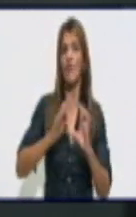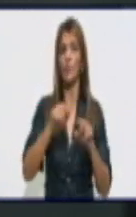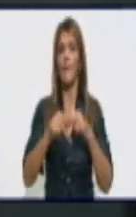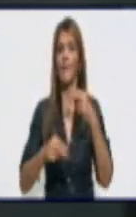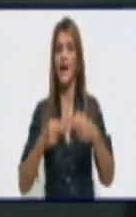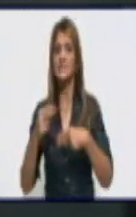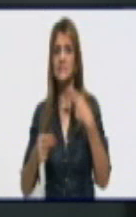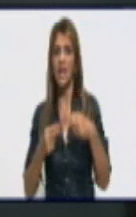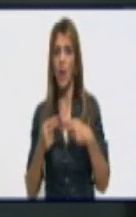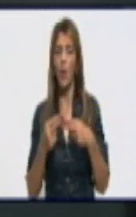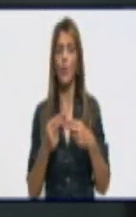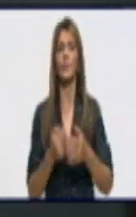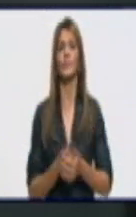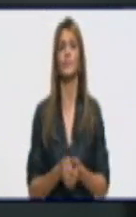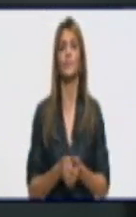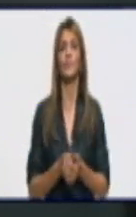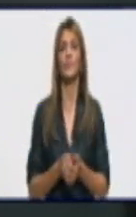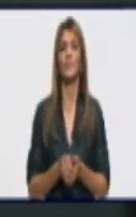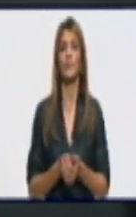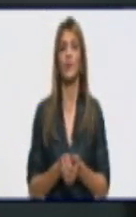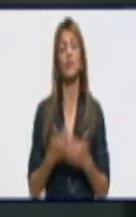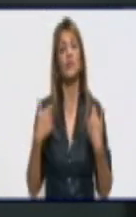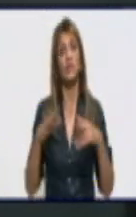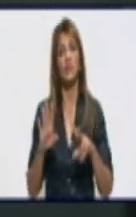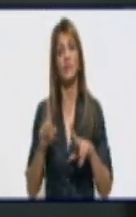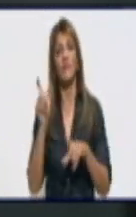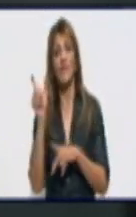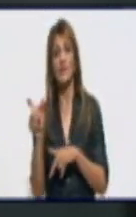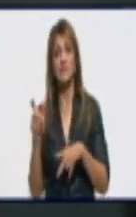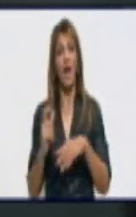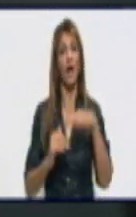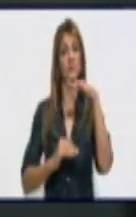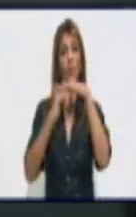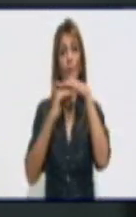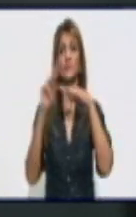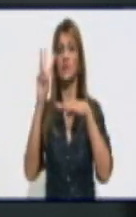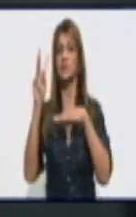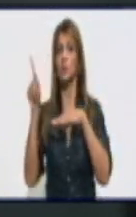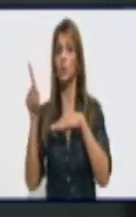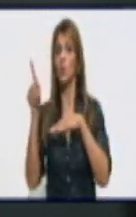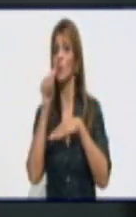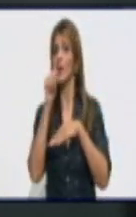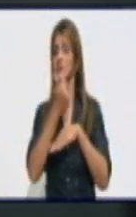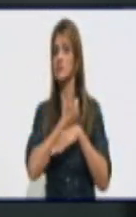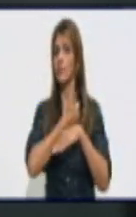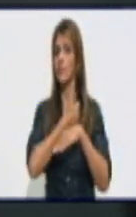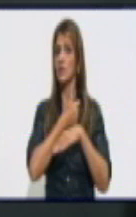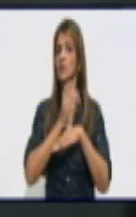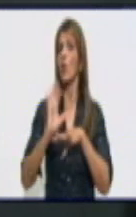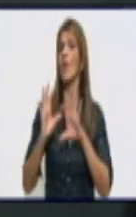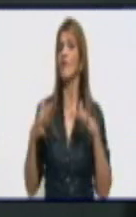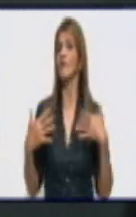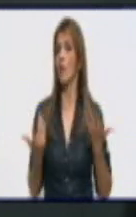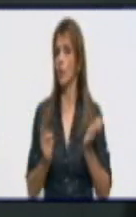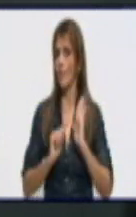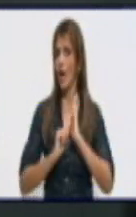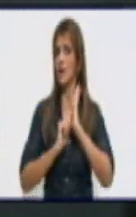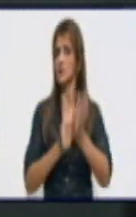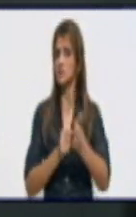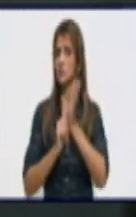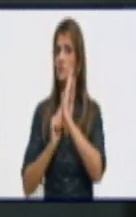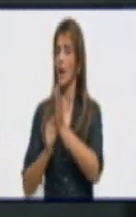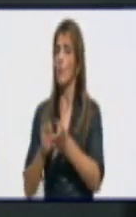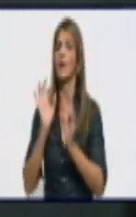hacer, como te explicaba, hasta el 31 de diciembre. Por tanto, de todos modos, nosotros exhortamos que lo hagan desde ahora